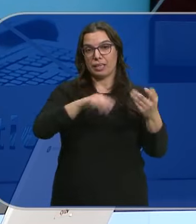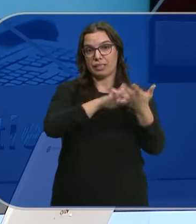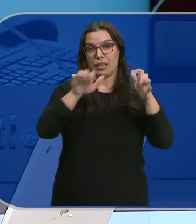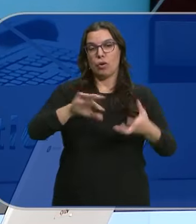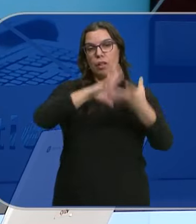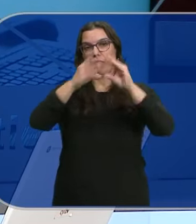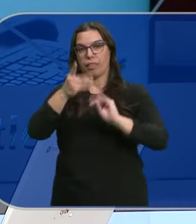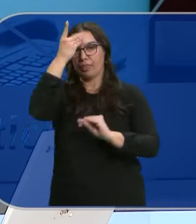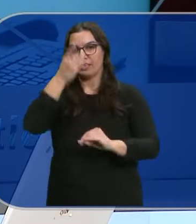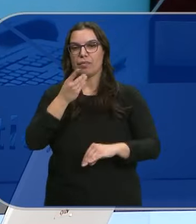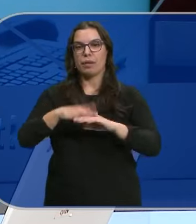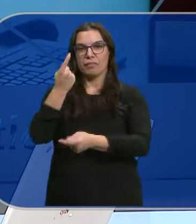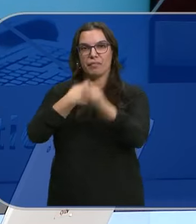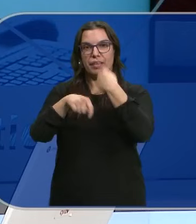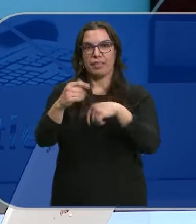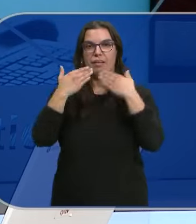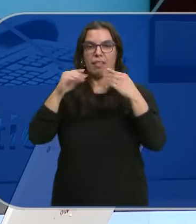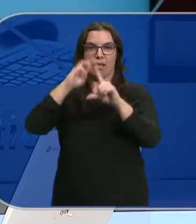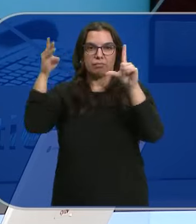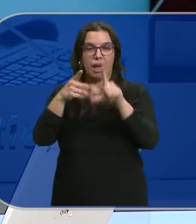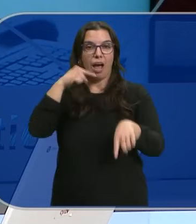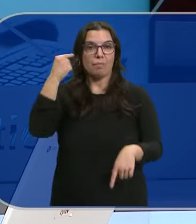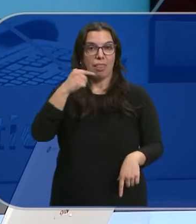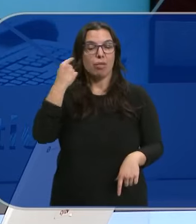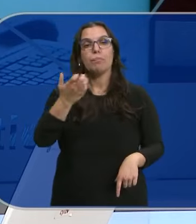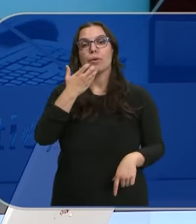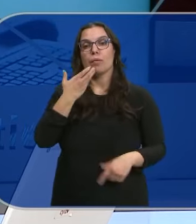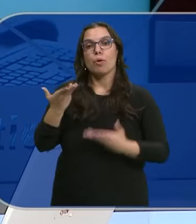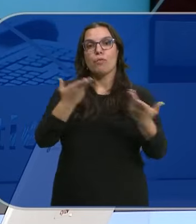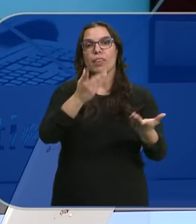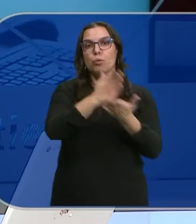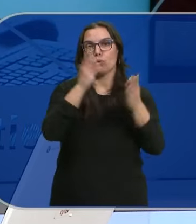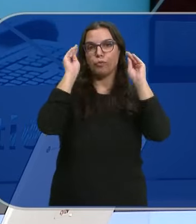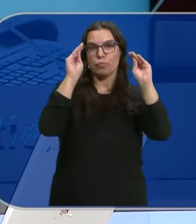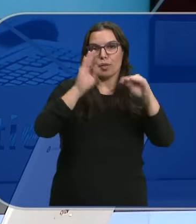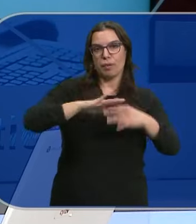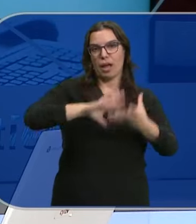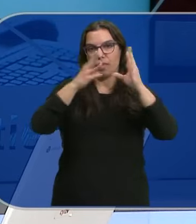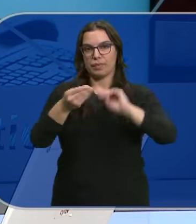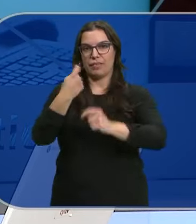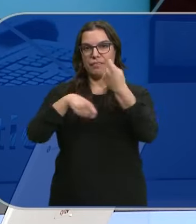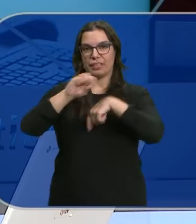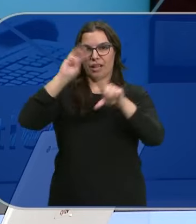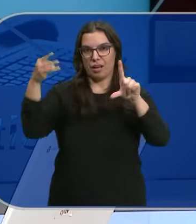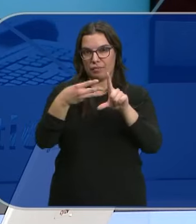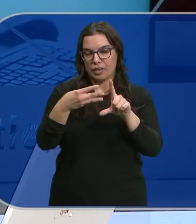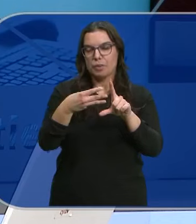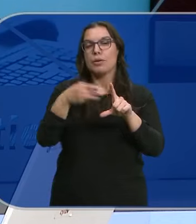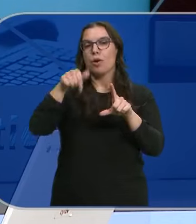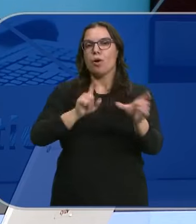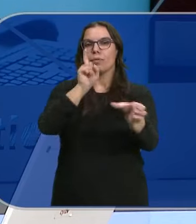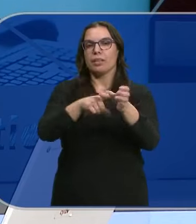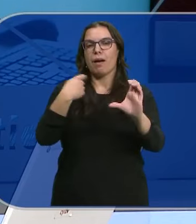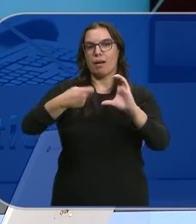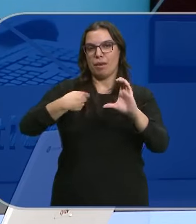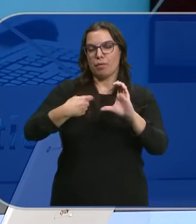digitalizarse Y vender a través De plataformas Como Amazon Que les aporta Cursos de formación Para adaptarse A la venta online Hoy han estado En la Cámara de